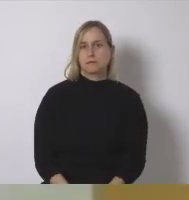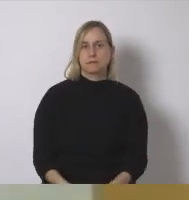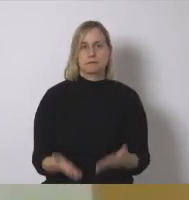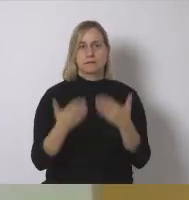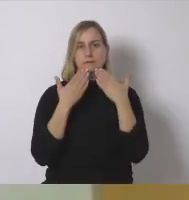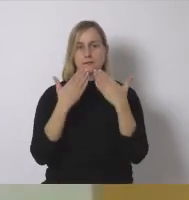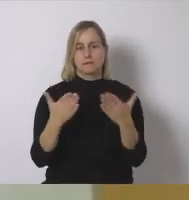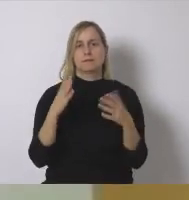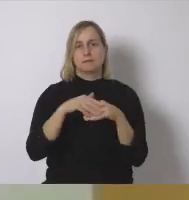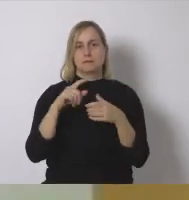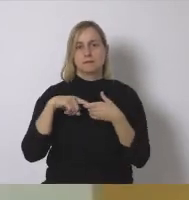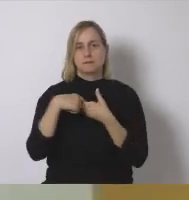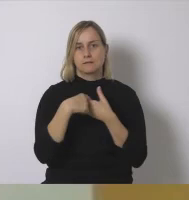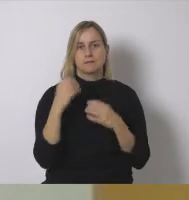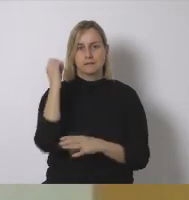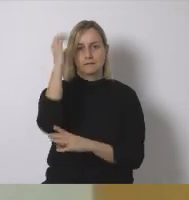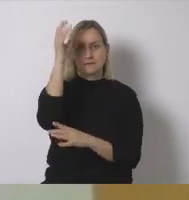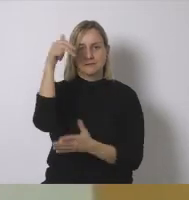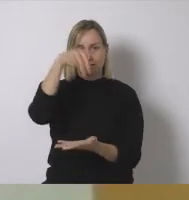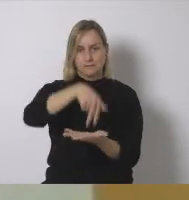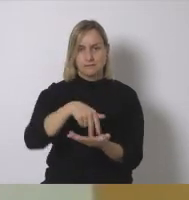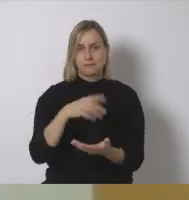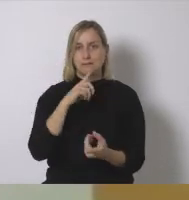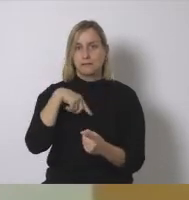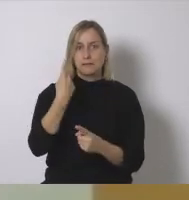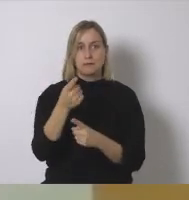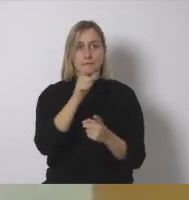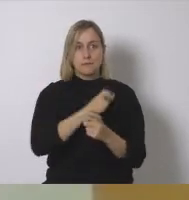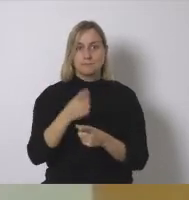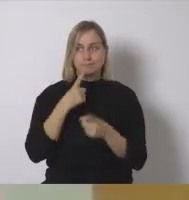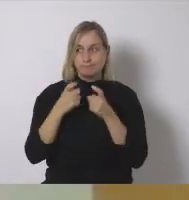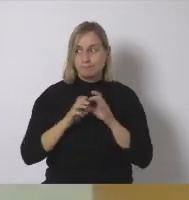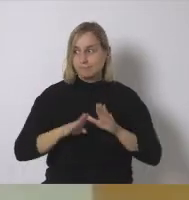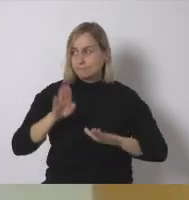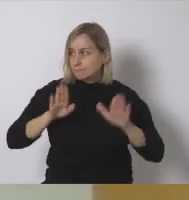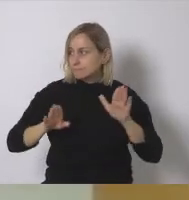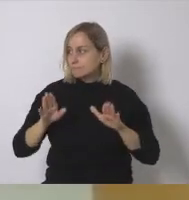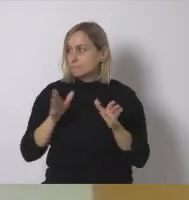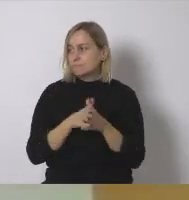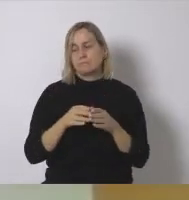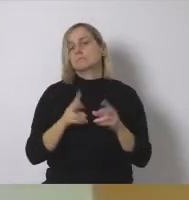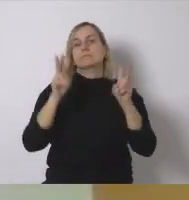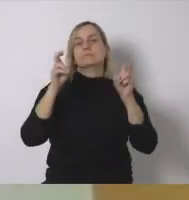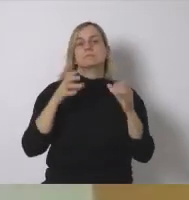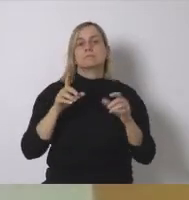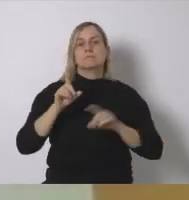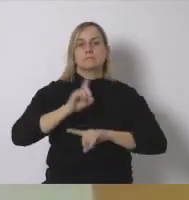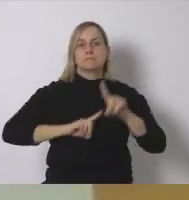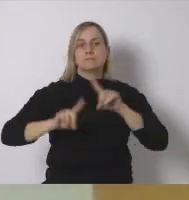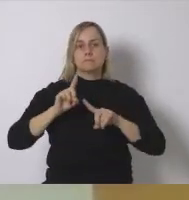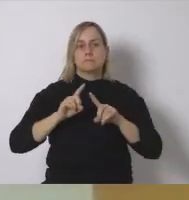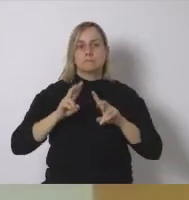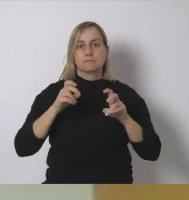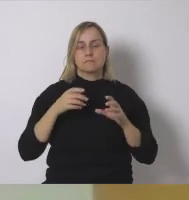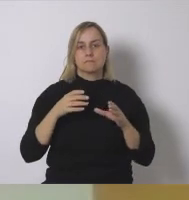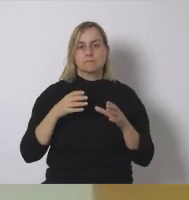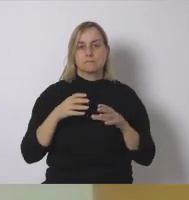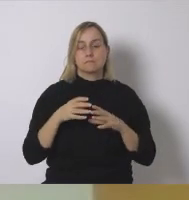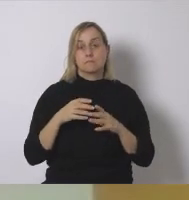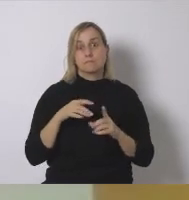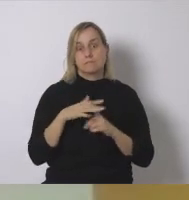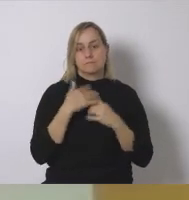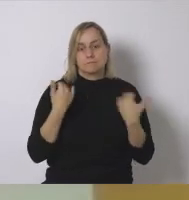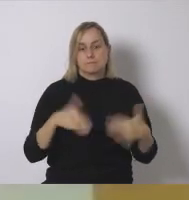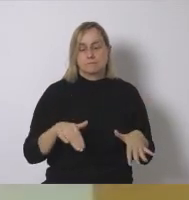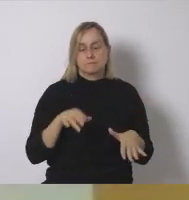Muchas gracias Alejandro por tu presentación ha sido muy buena para situar la